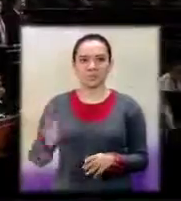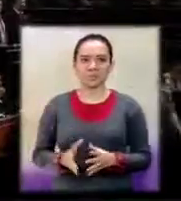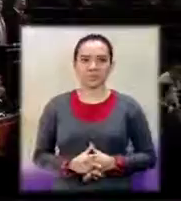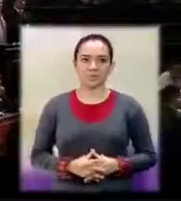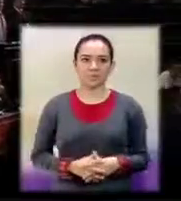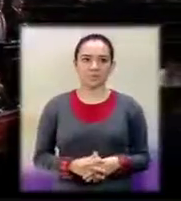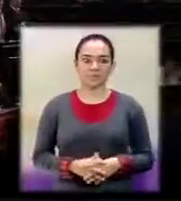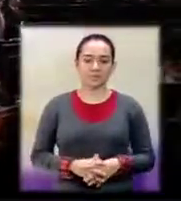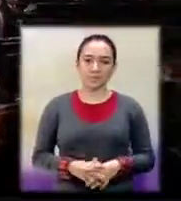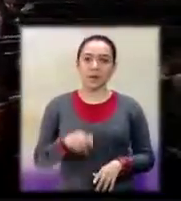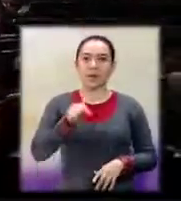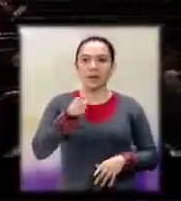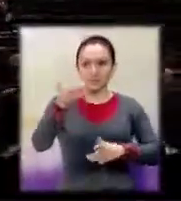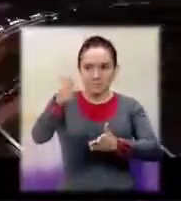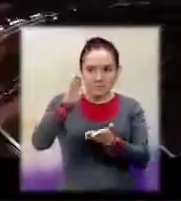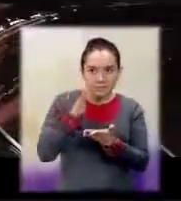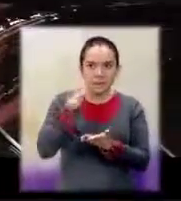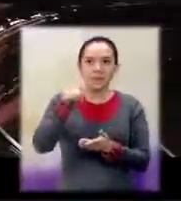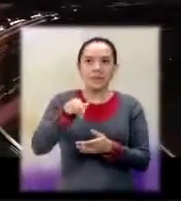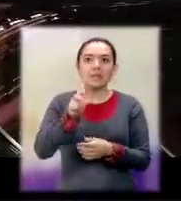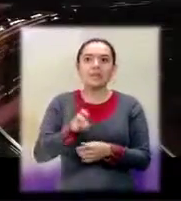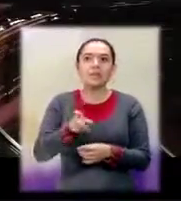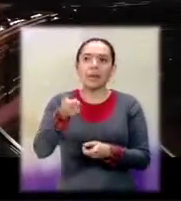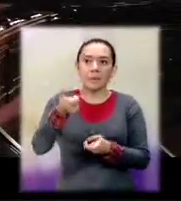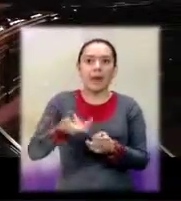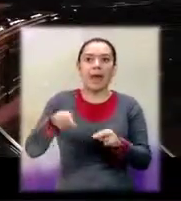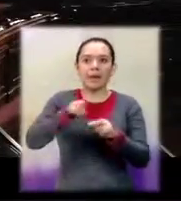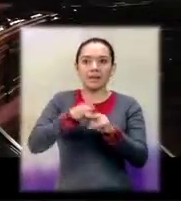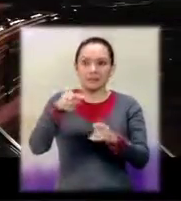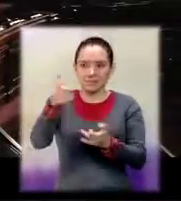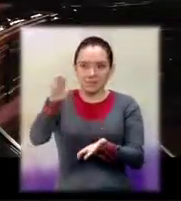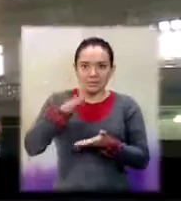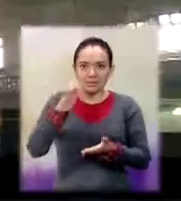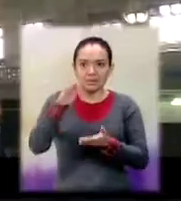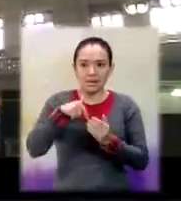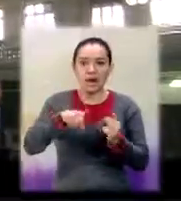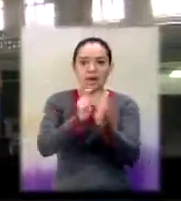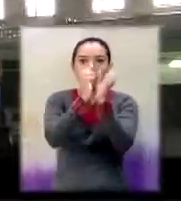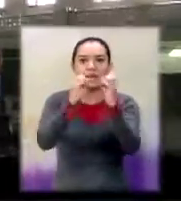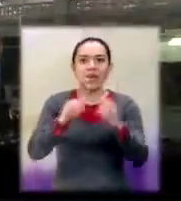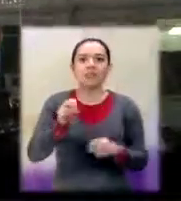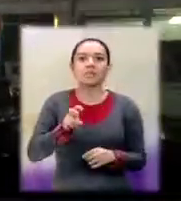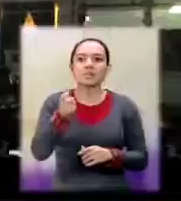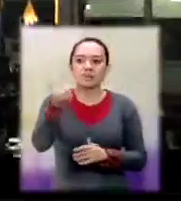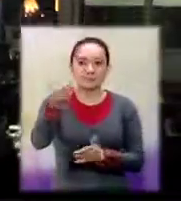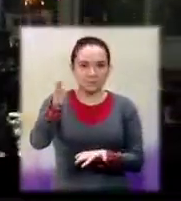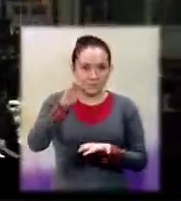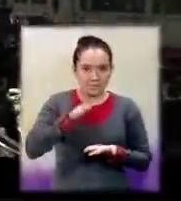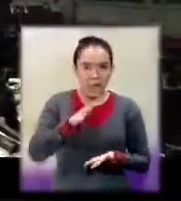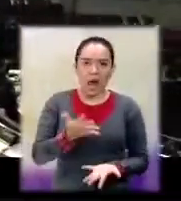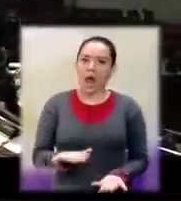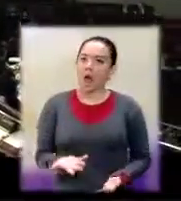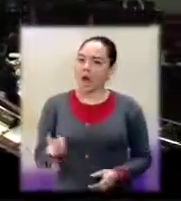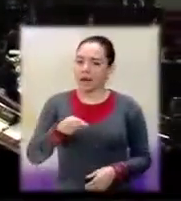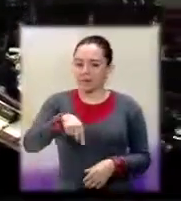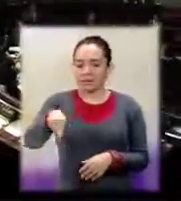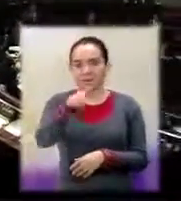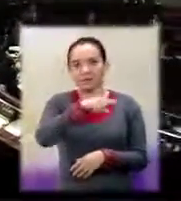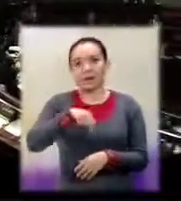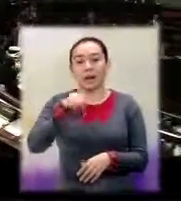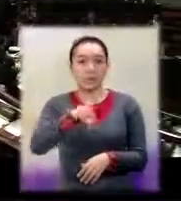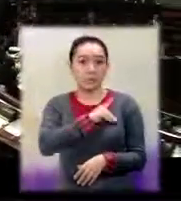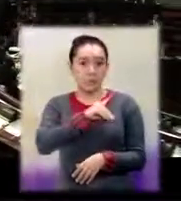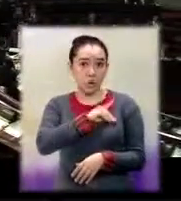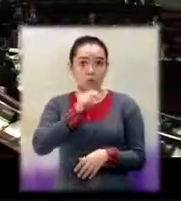Digo, préstamos y presupuesto. Pues hace poco nada pasaba en el Congreso. Y por obra y gracia de saber, ¿ni qué? Los diputados esta